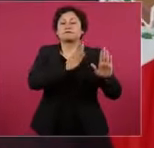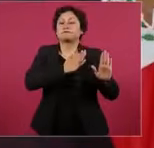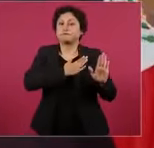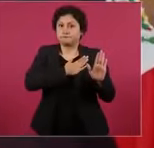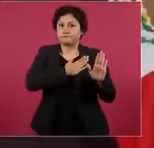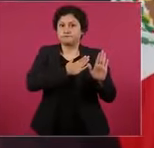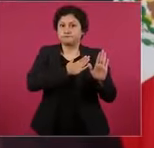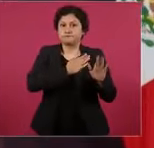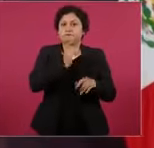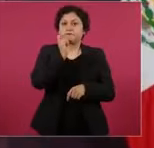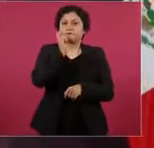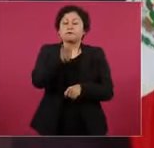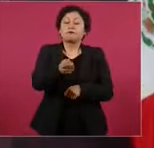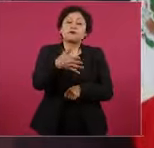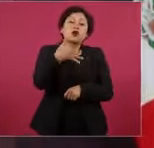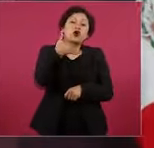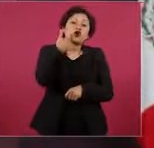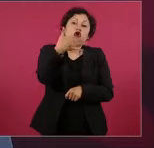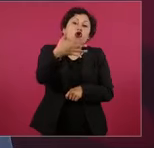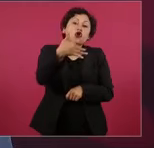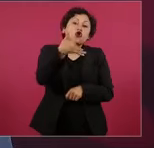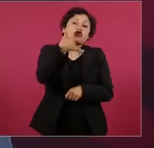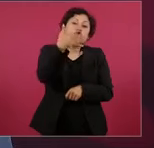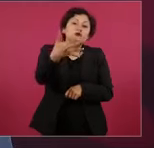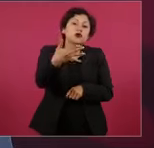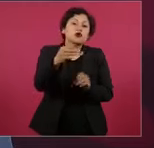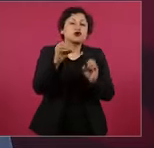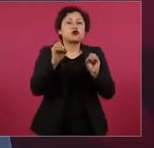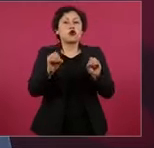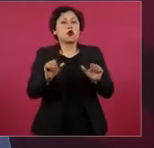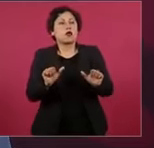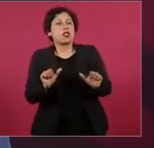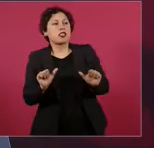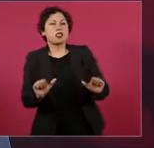y la impunidad y